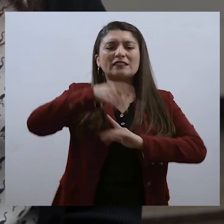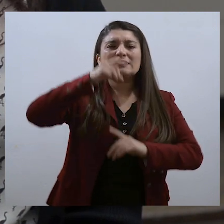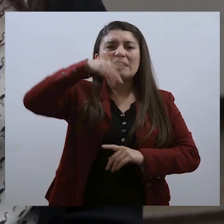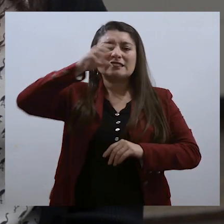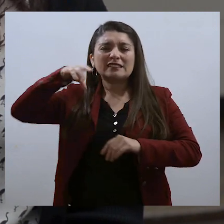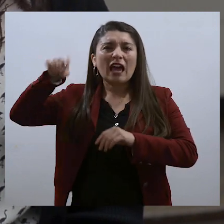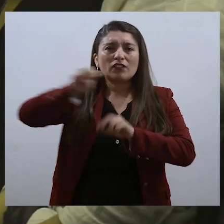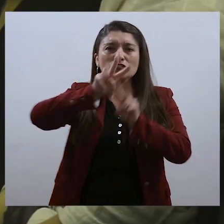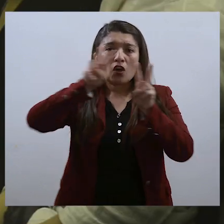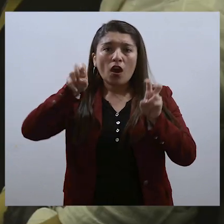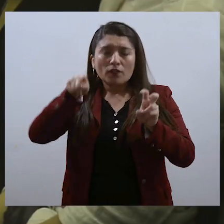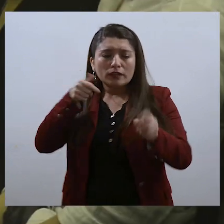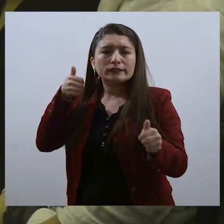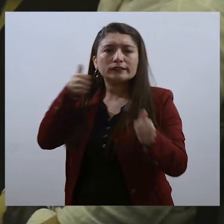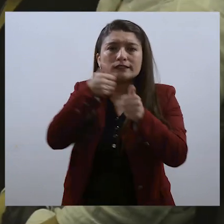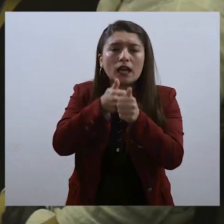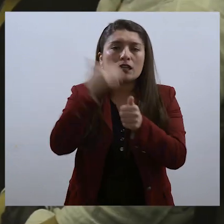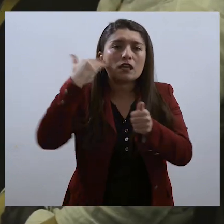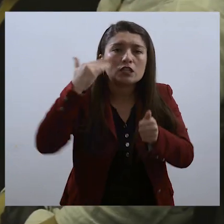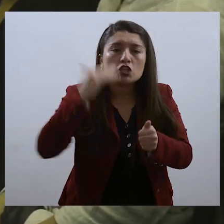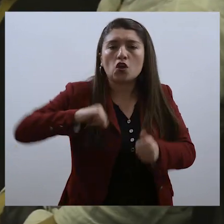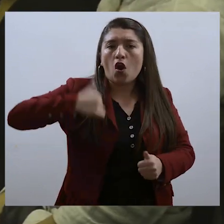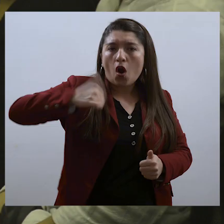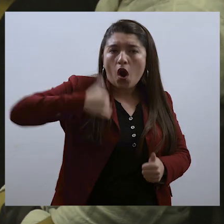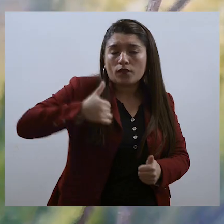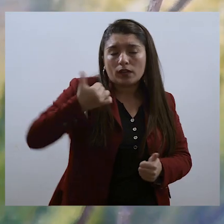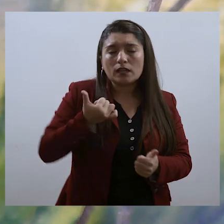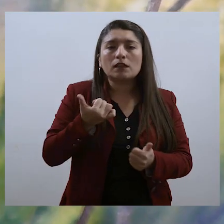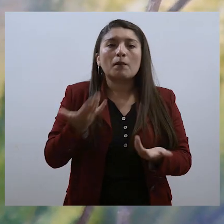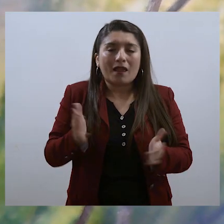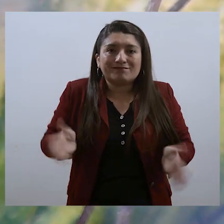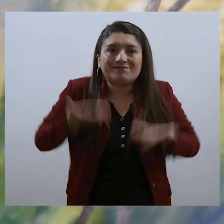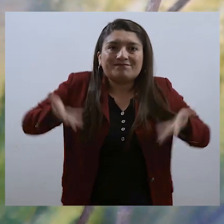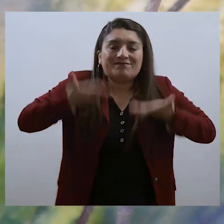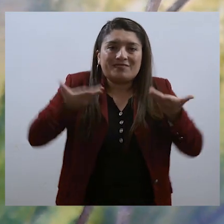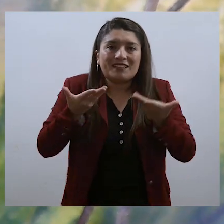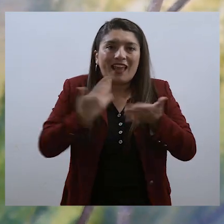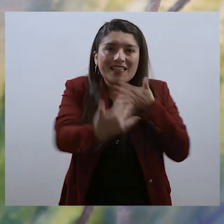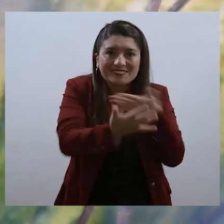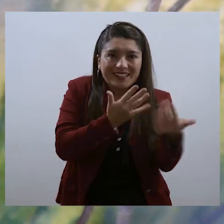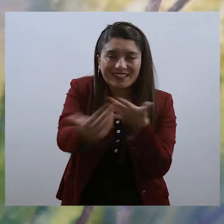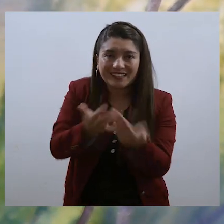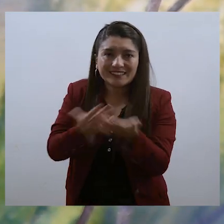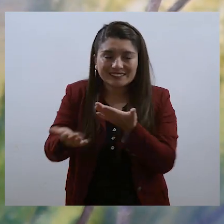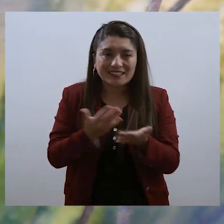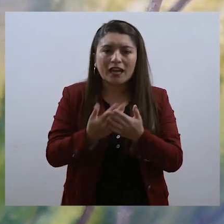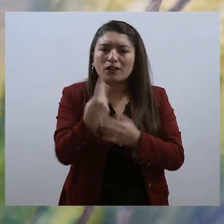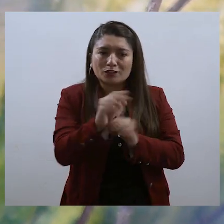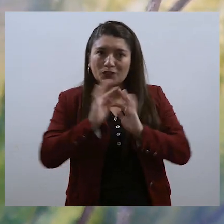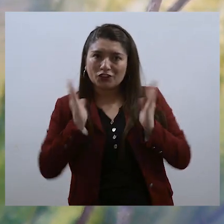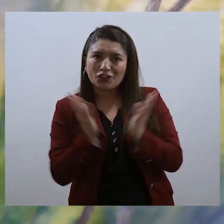este conocimiento a la gente, a los niños, a los jóvenes, entusiasmarlos con la naturaleza, enseñarles